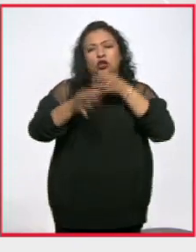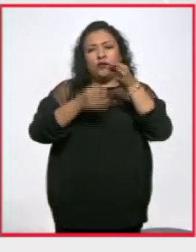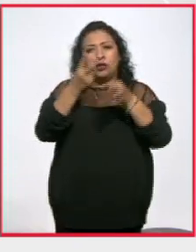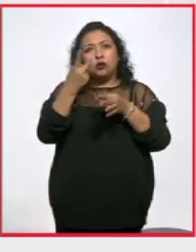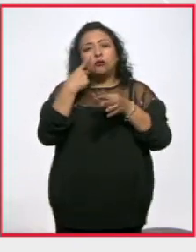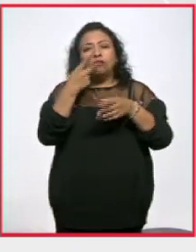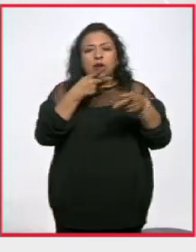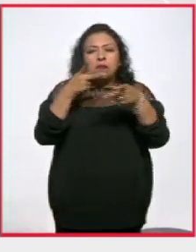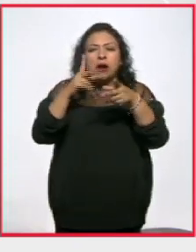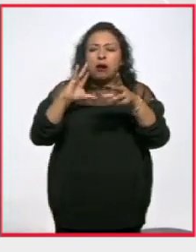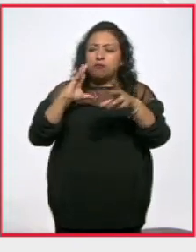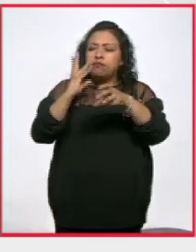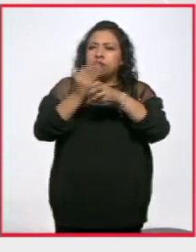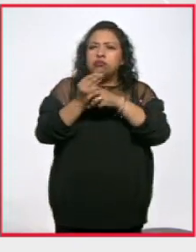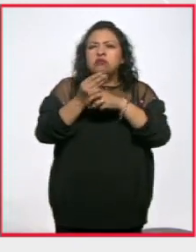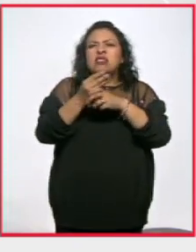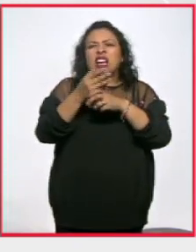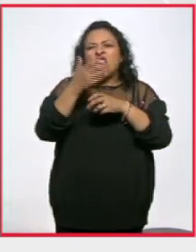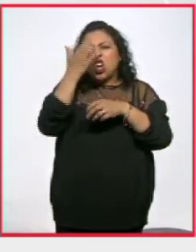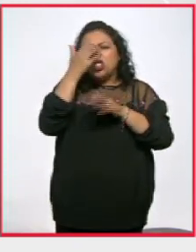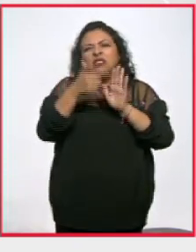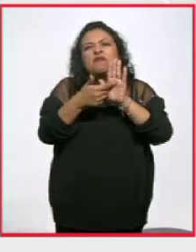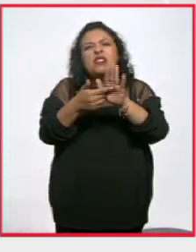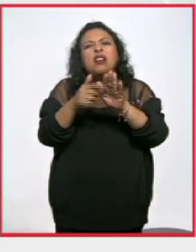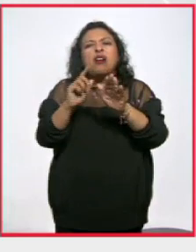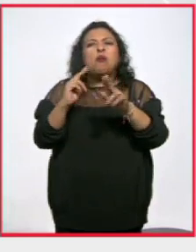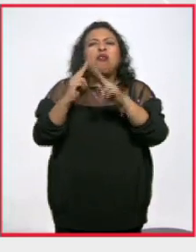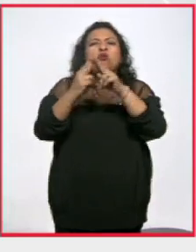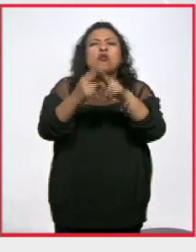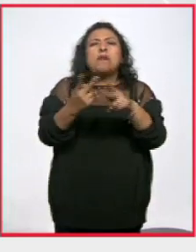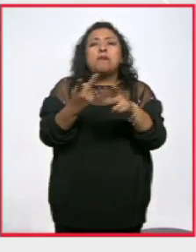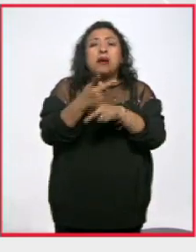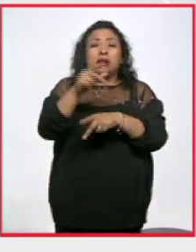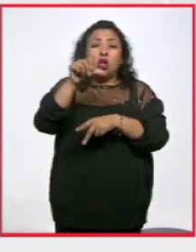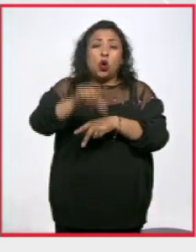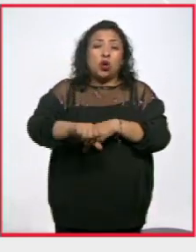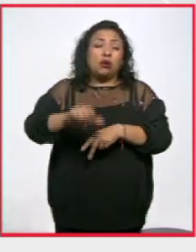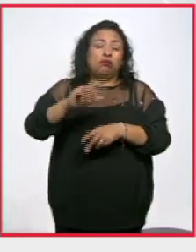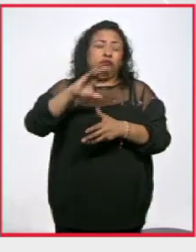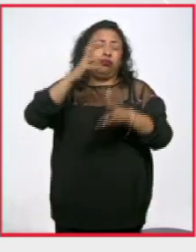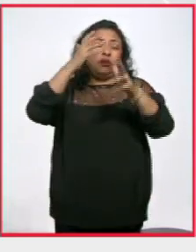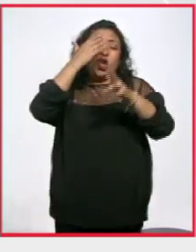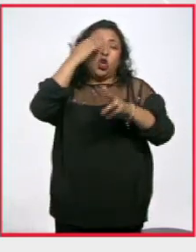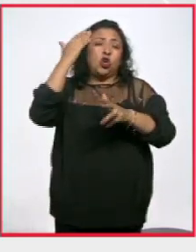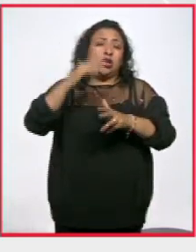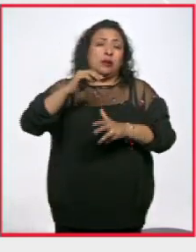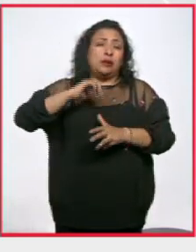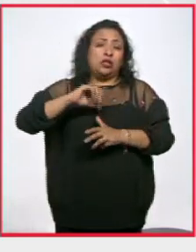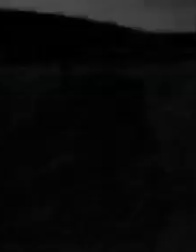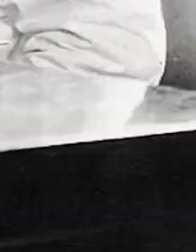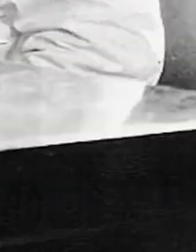para saber qué es que se conmemora hoy, uno de los eventos más trágicos del siglo XXI en la historia de México.